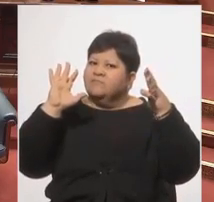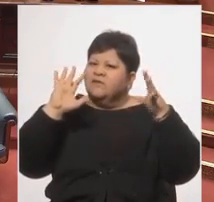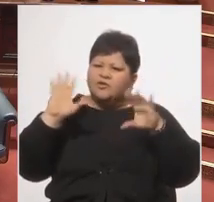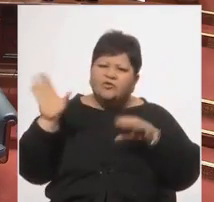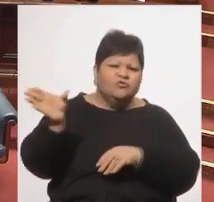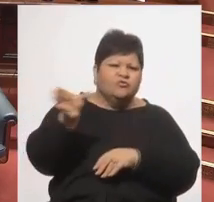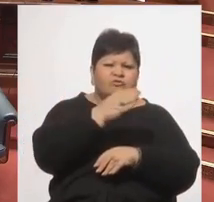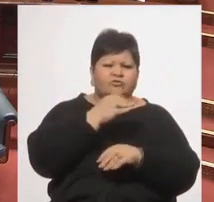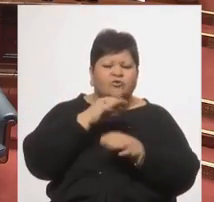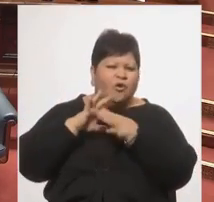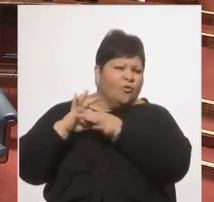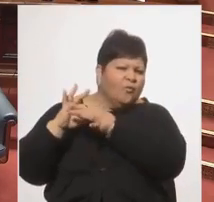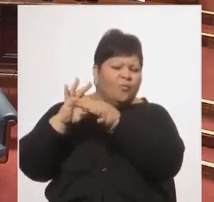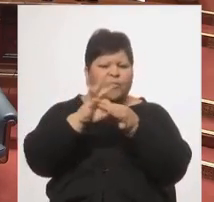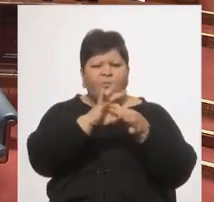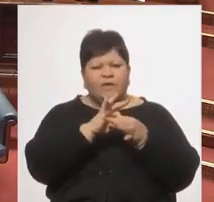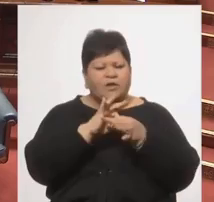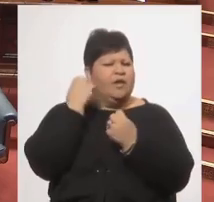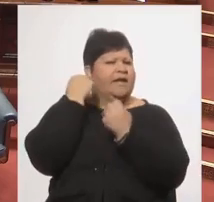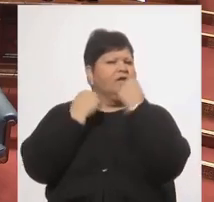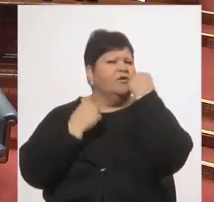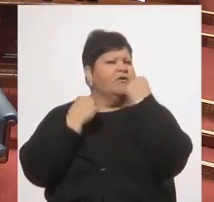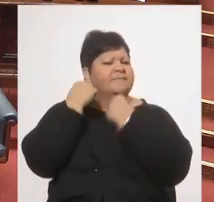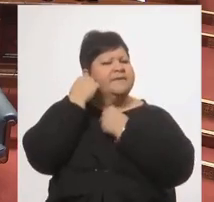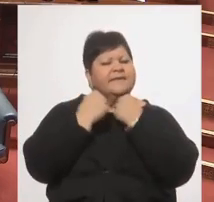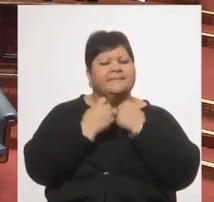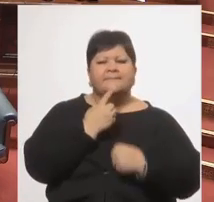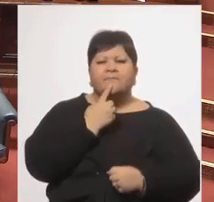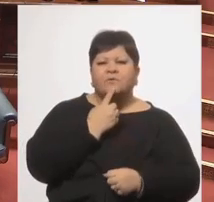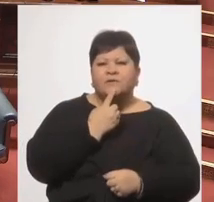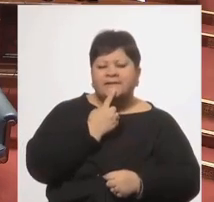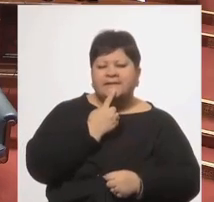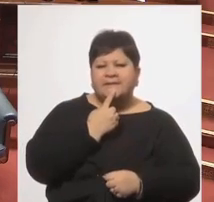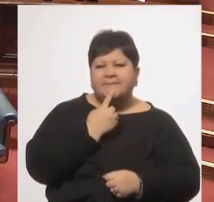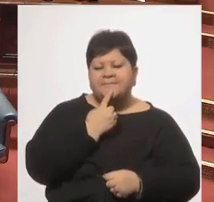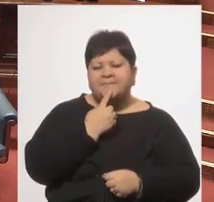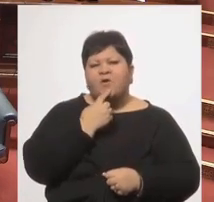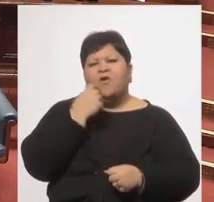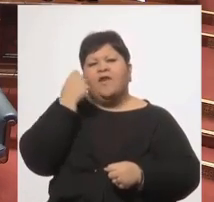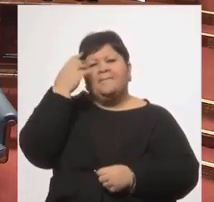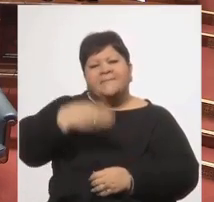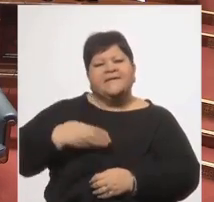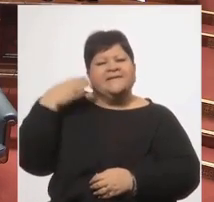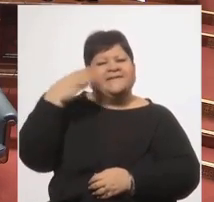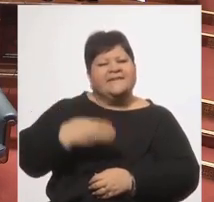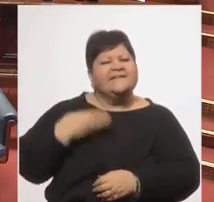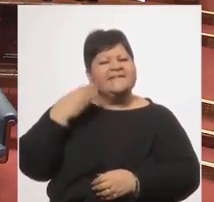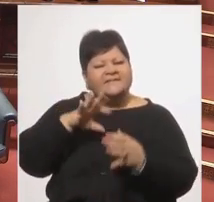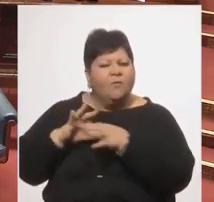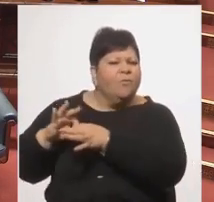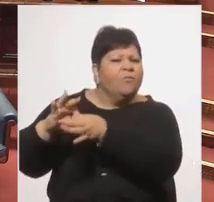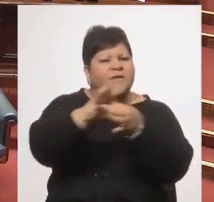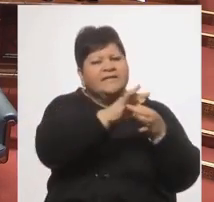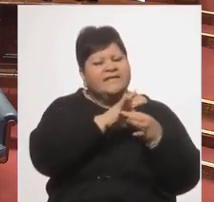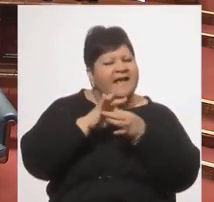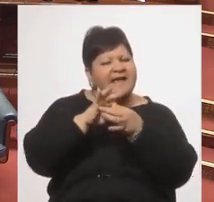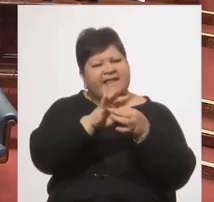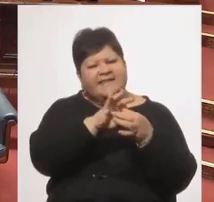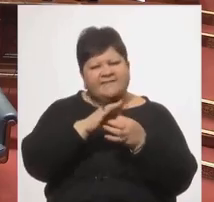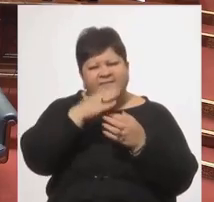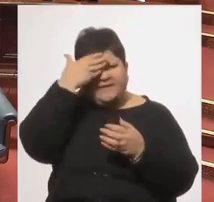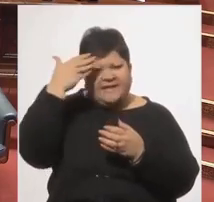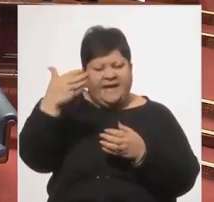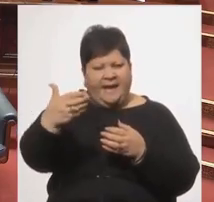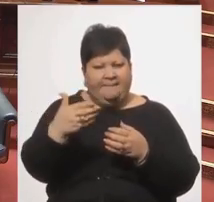con la economía política, con la militancia por la unidad de la izquierda, con la militancia por la unidad de América